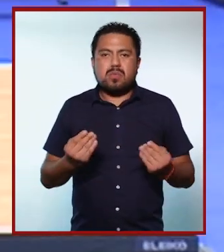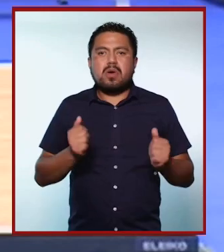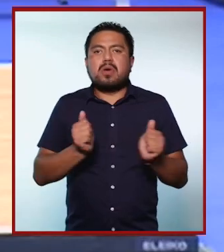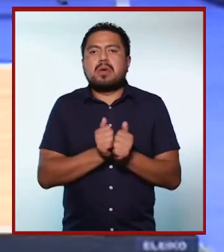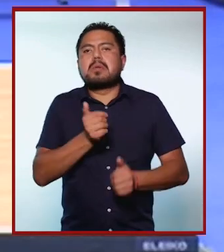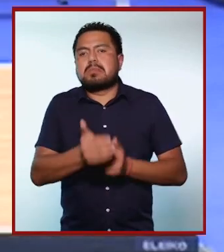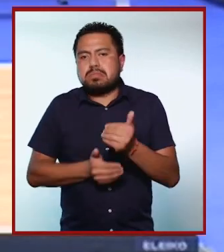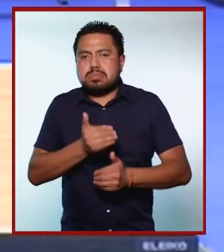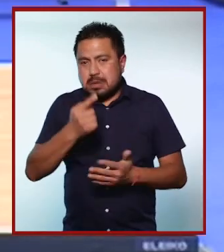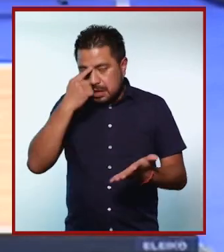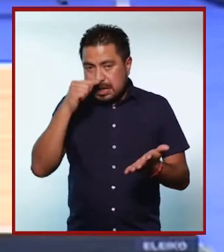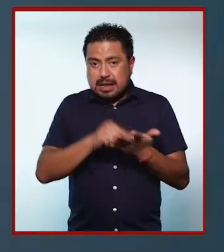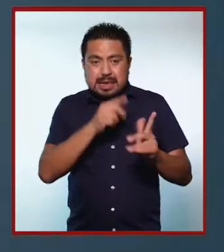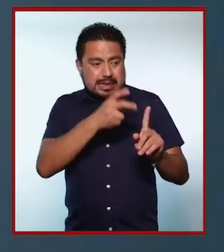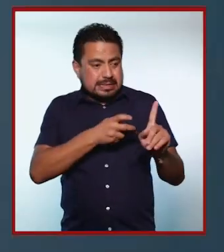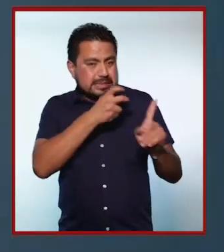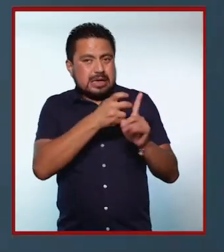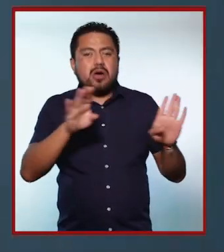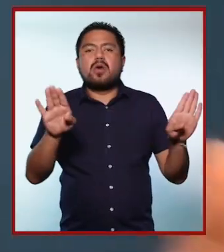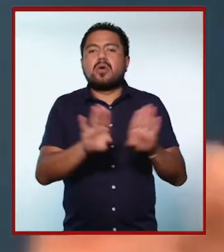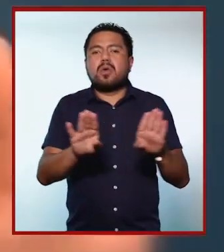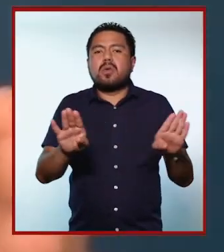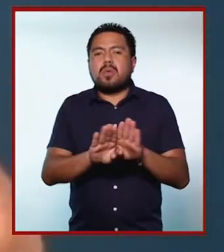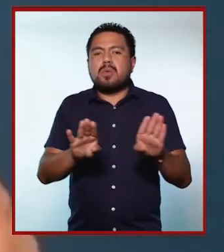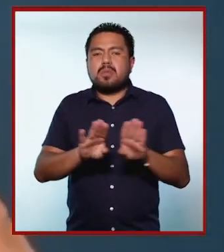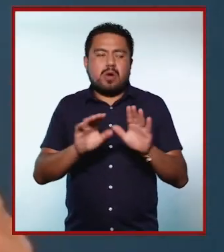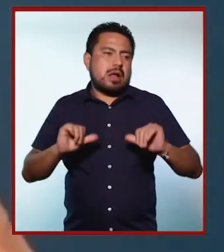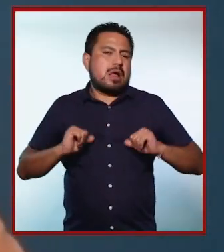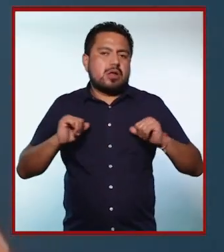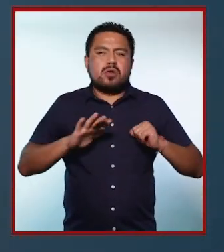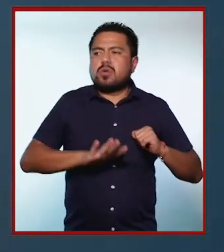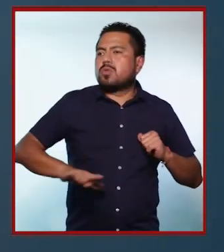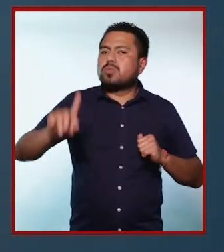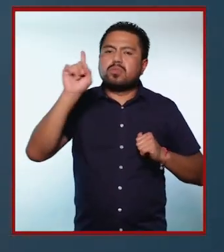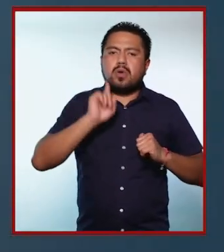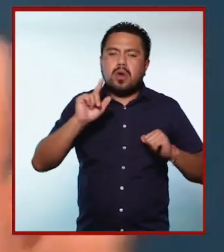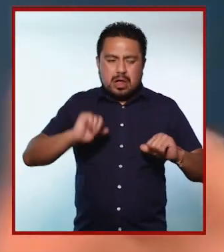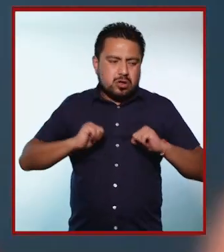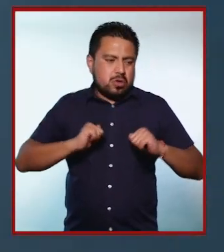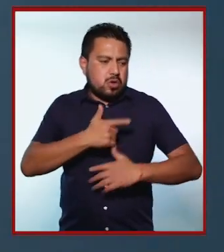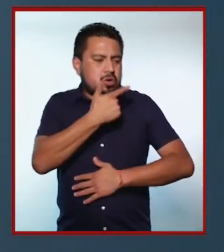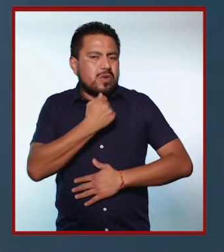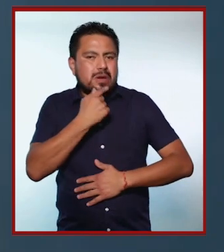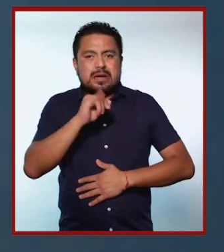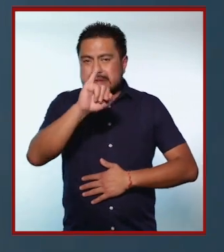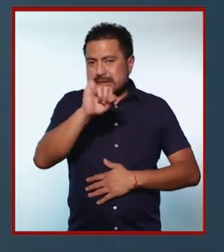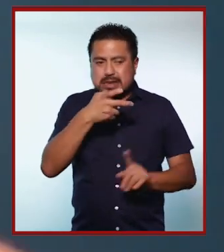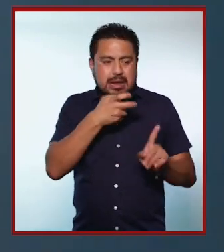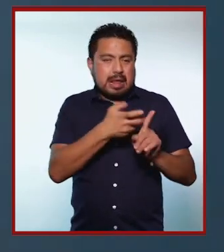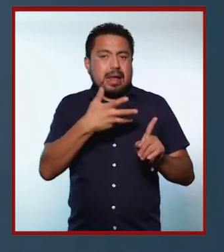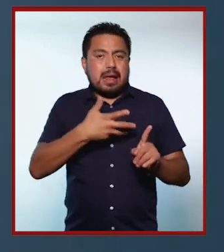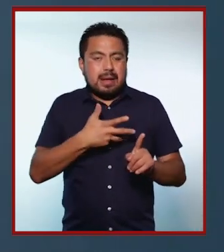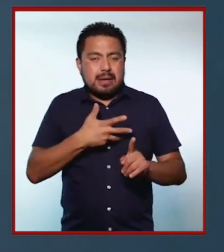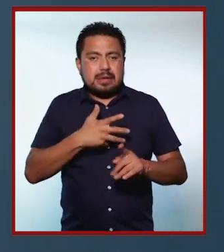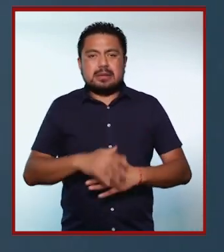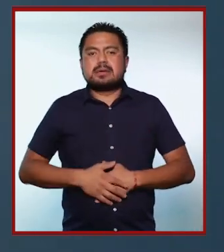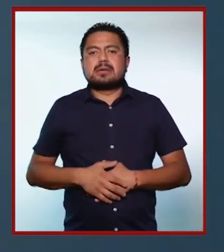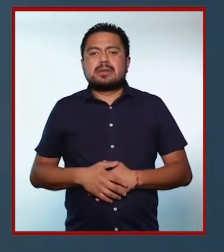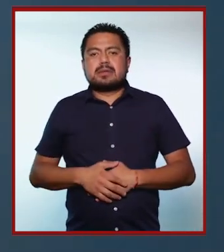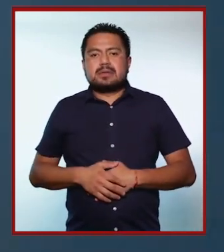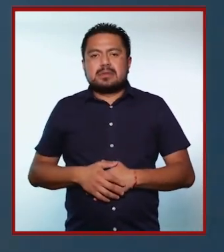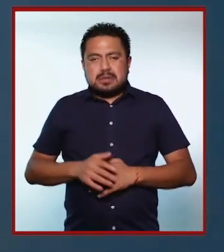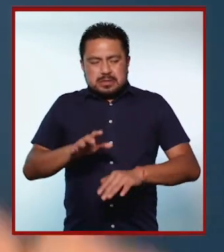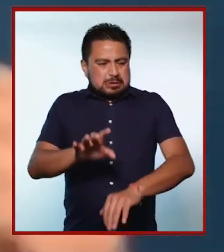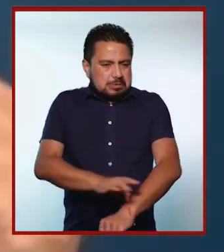oportunidades en el camino. Entonces, creo que es eso, como adolescente mujer, como adolescente hombre, si es tener esta